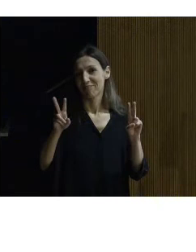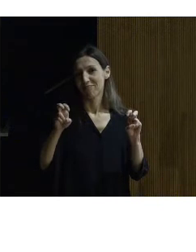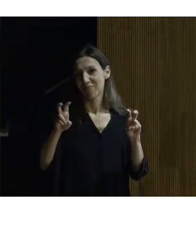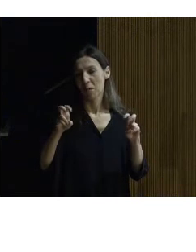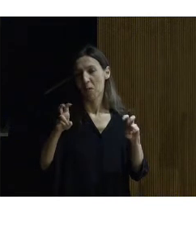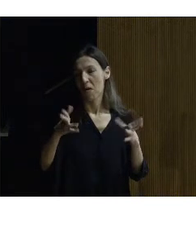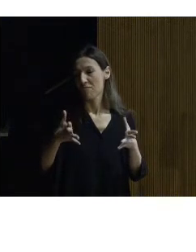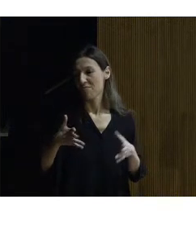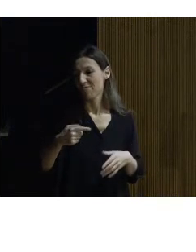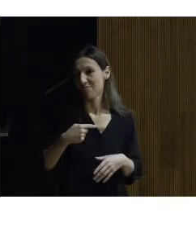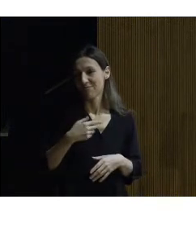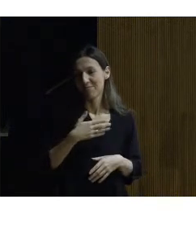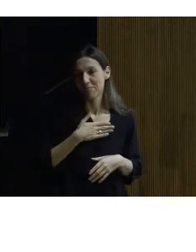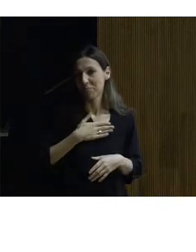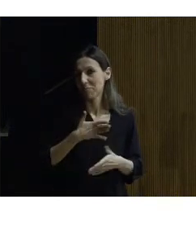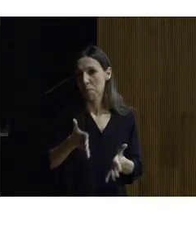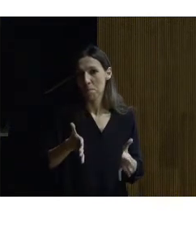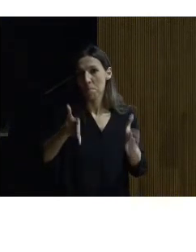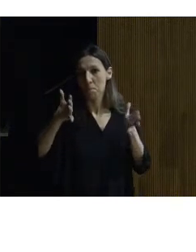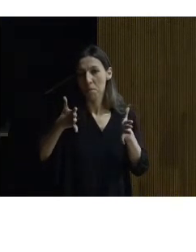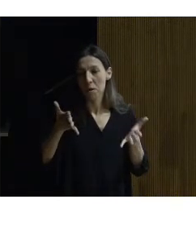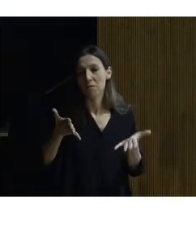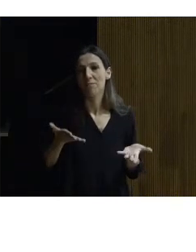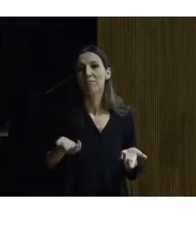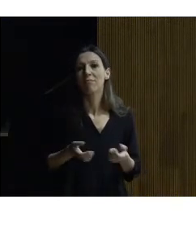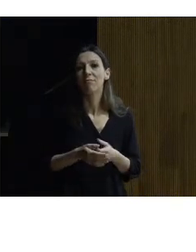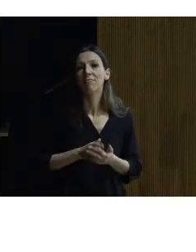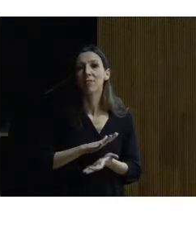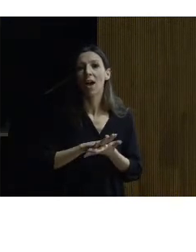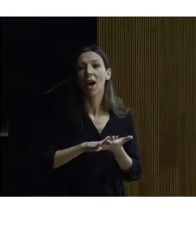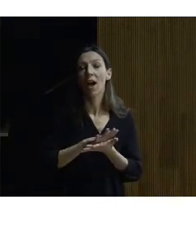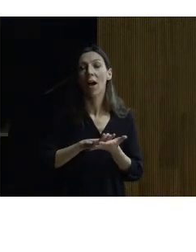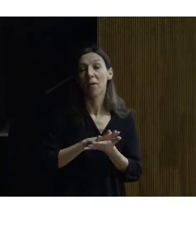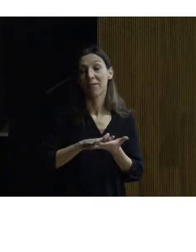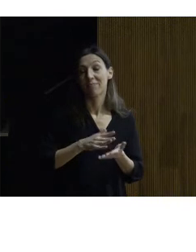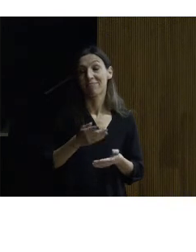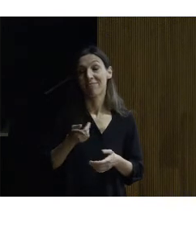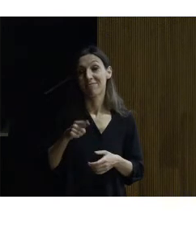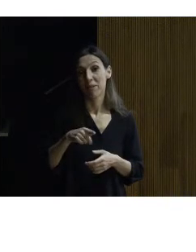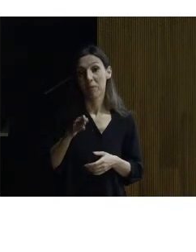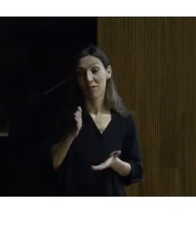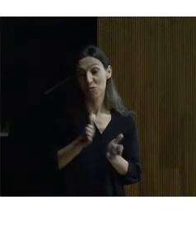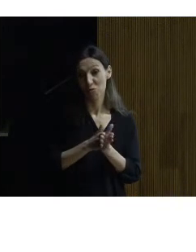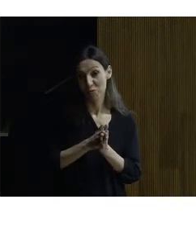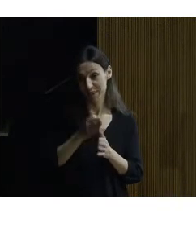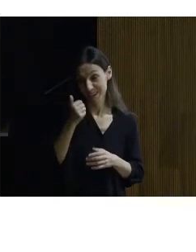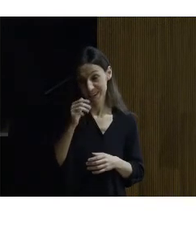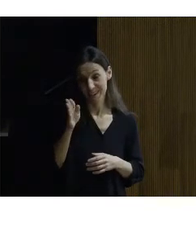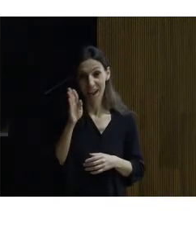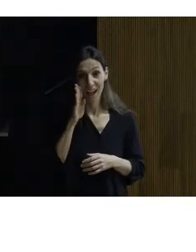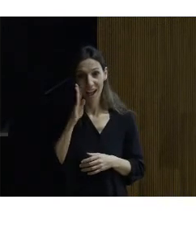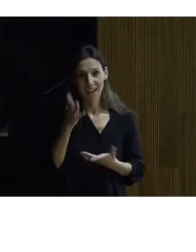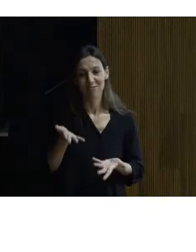sinceramente me apasiona aunque hablar en medio de Demetrio Casado que es quizá de las personas que me han enseñado a mí en el campo la accesibilidad